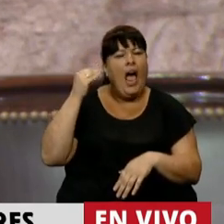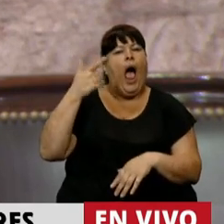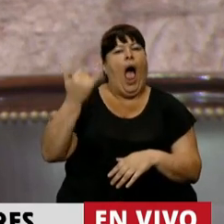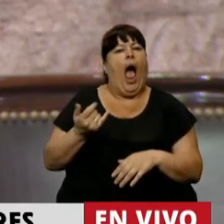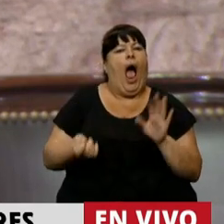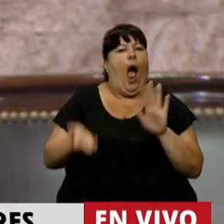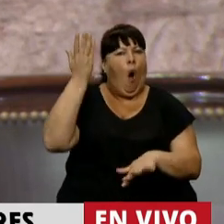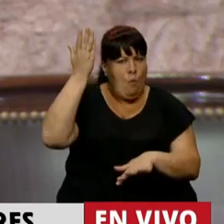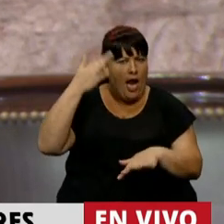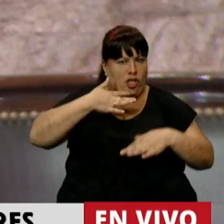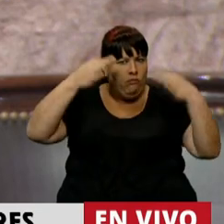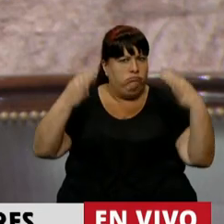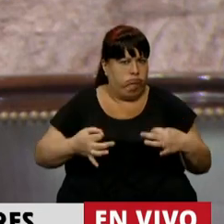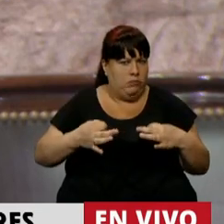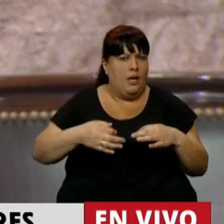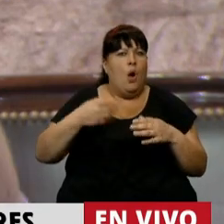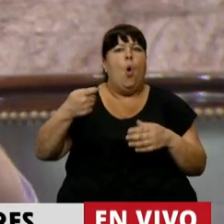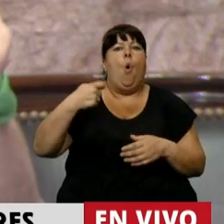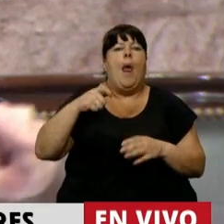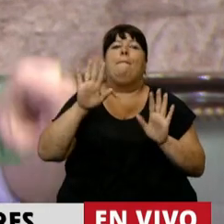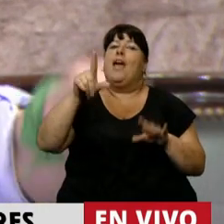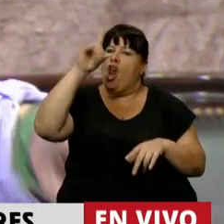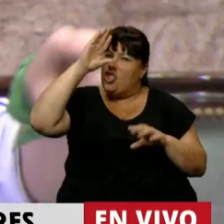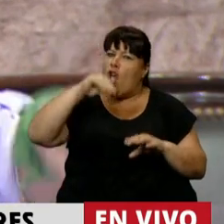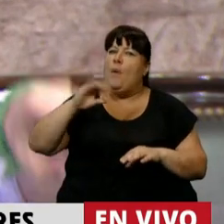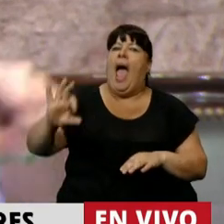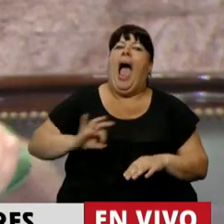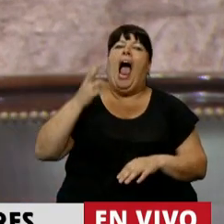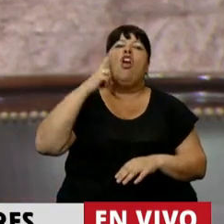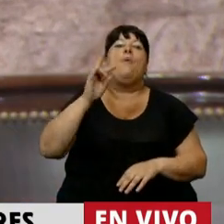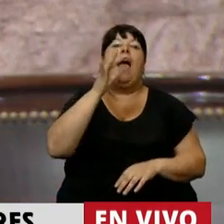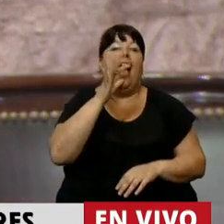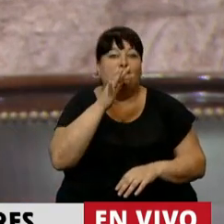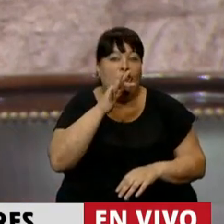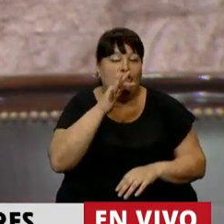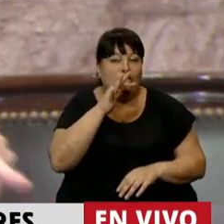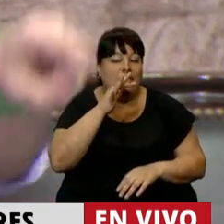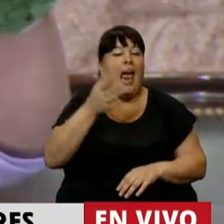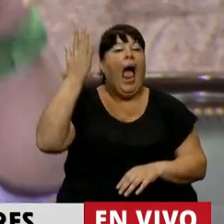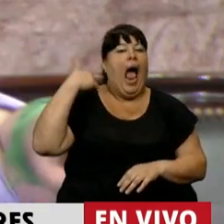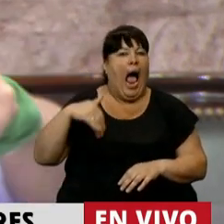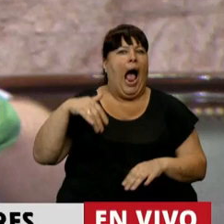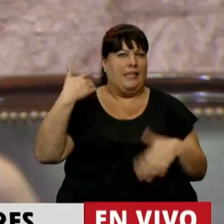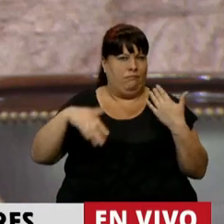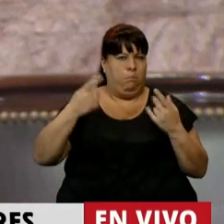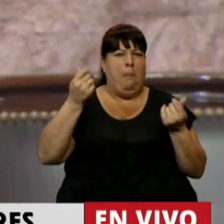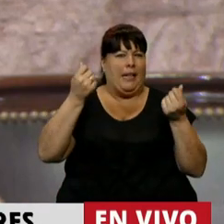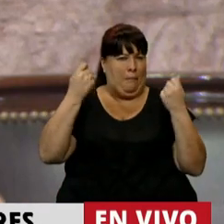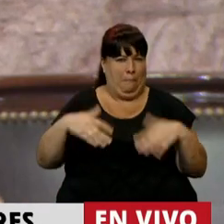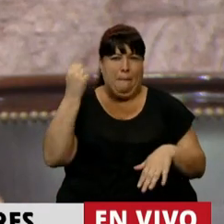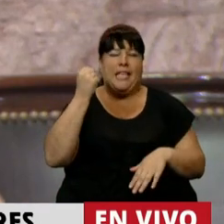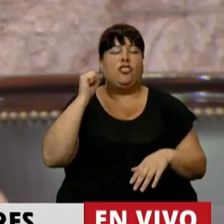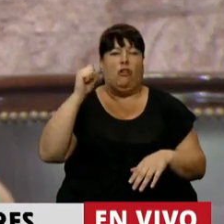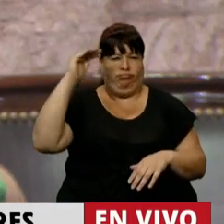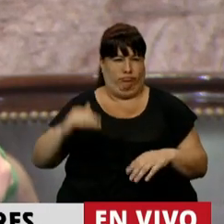generó aumentos en términos reales a las jubilaciones. Pero se olvidan que en el año 2014, cuando hubo una importante devaluación,